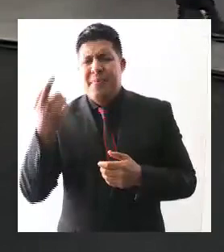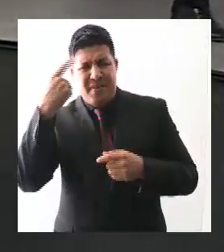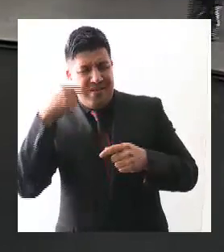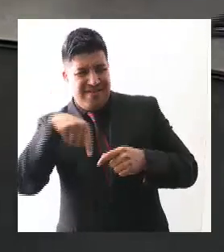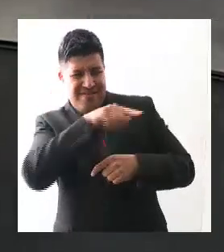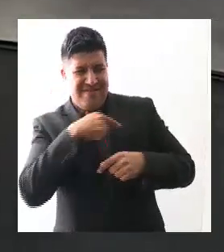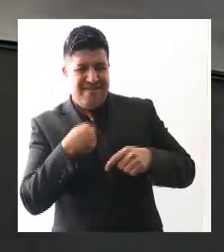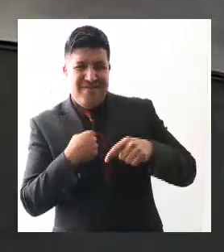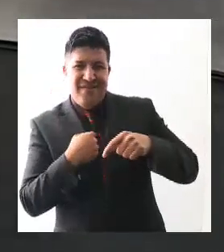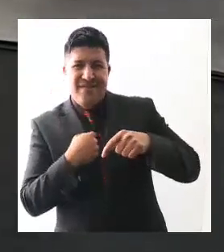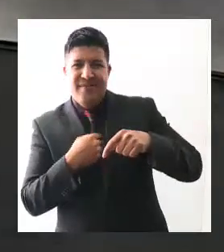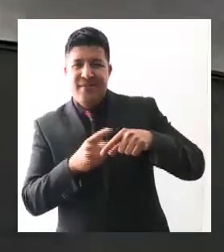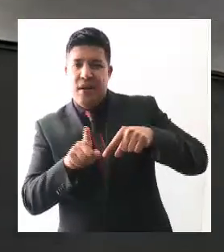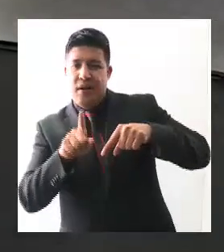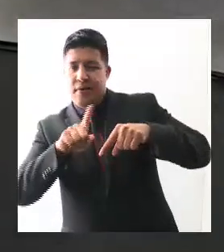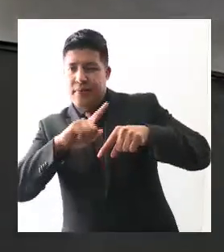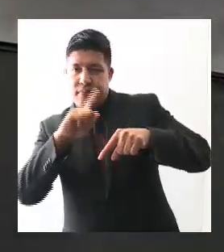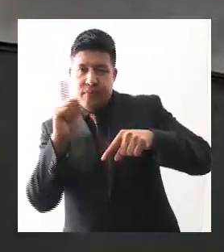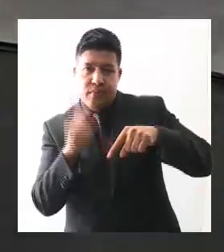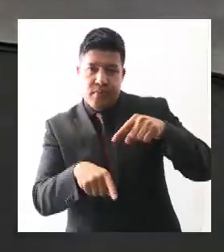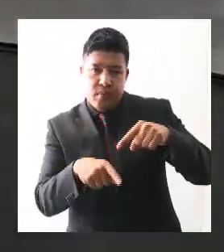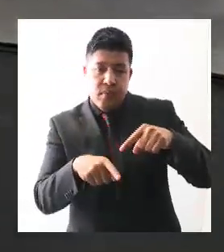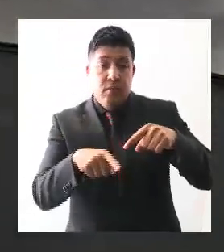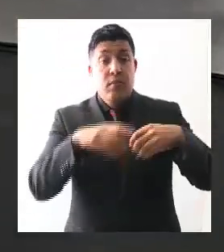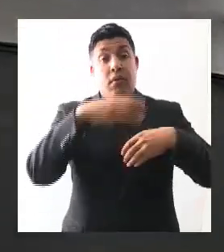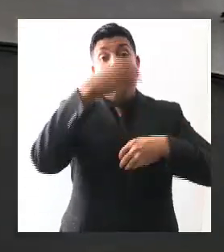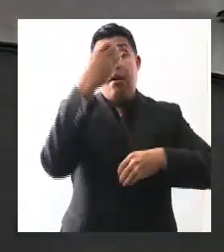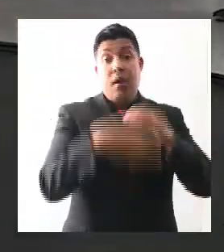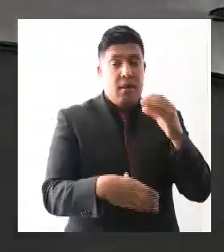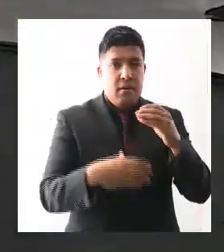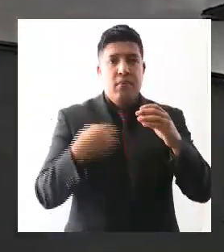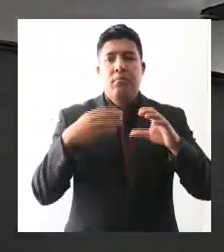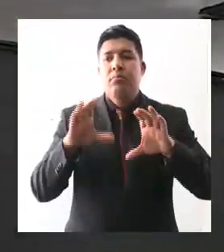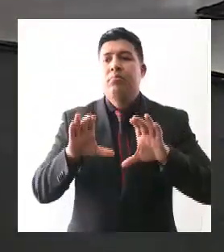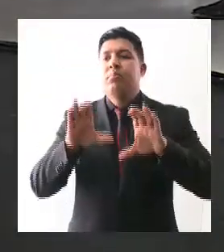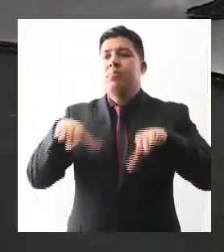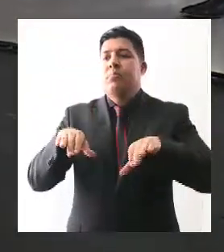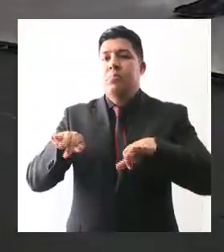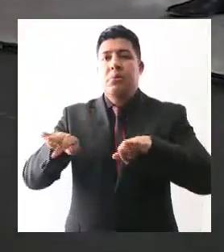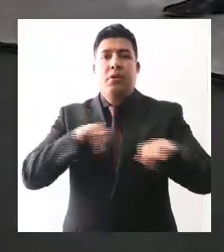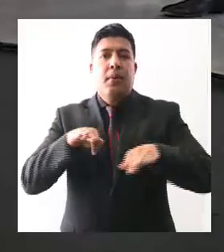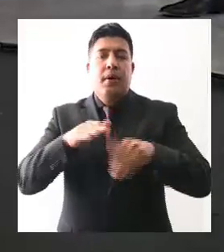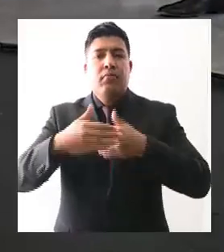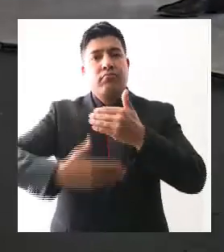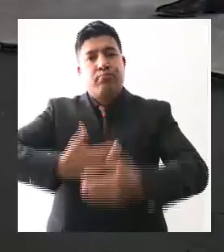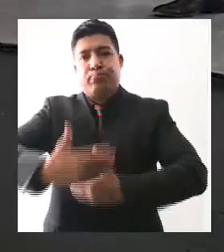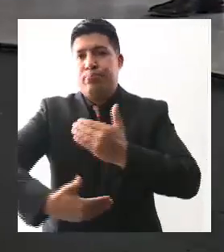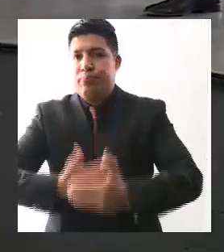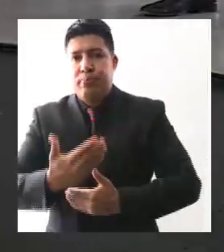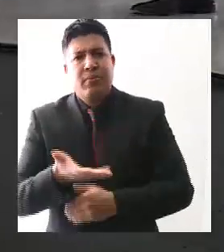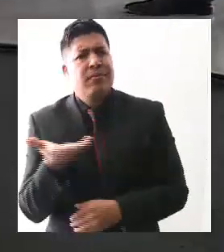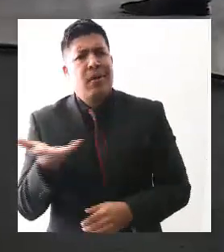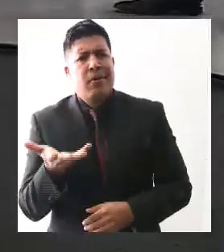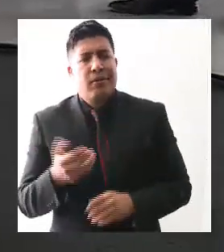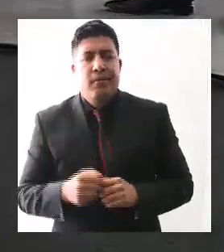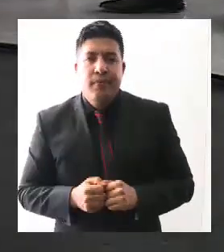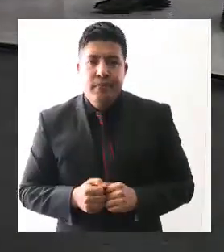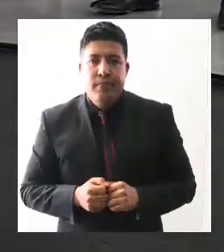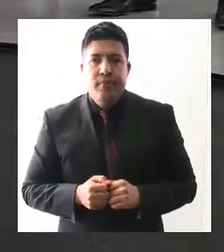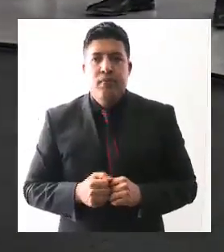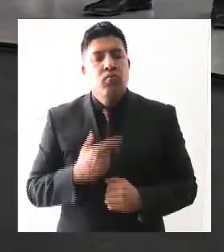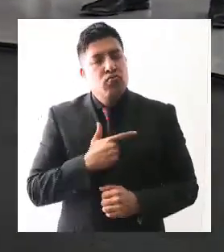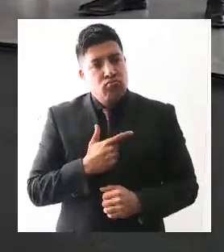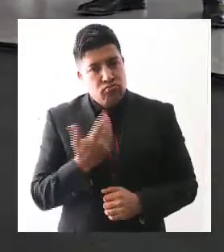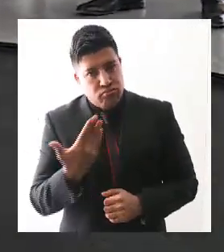una oportunidad de desarrollo y el trabajo desde que están ellos recluidos hasta que salen con la sentencia? Con mucho gusto, gobernador. Muchas